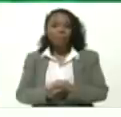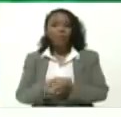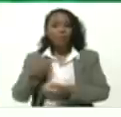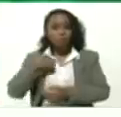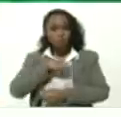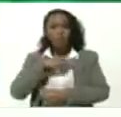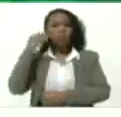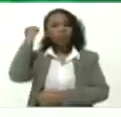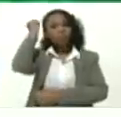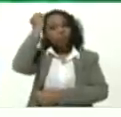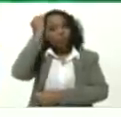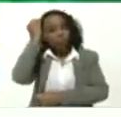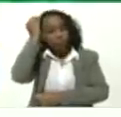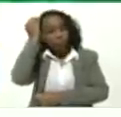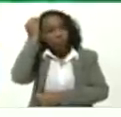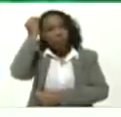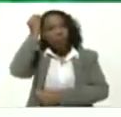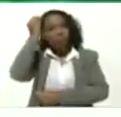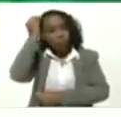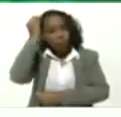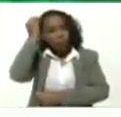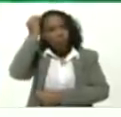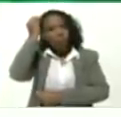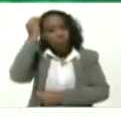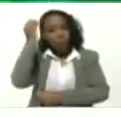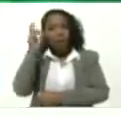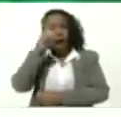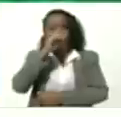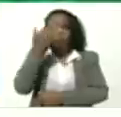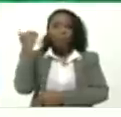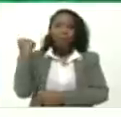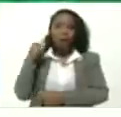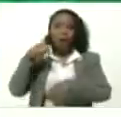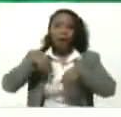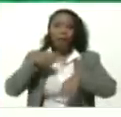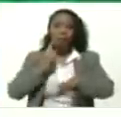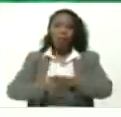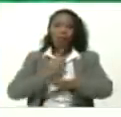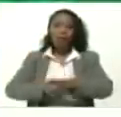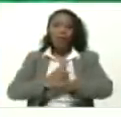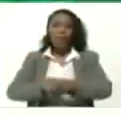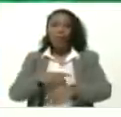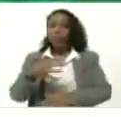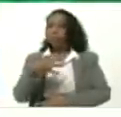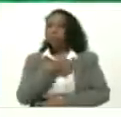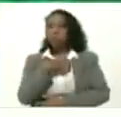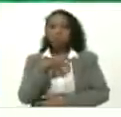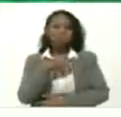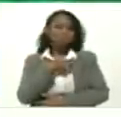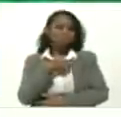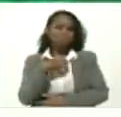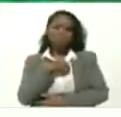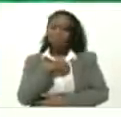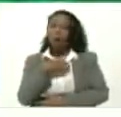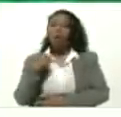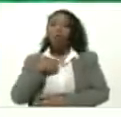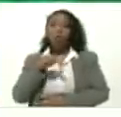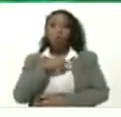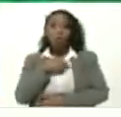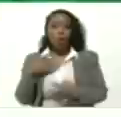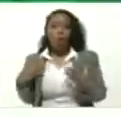muchas veces El año pasado Por esta época No se pudo Estábamos con